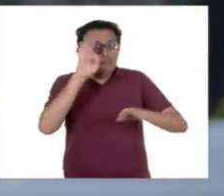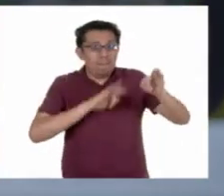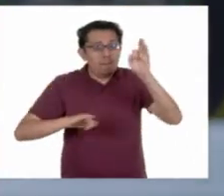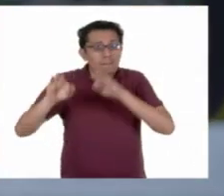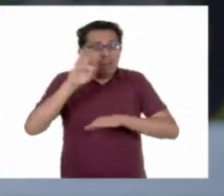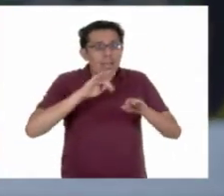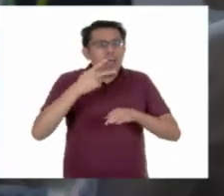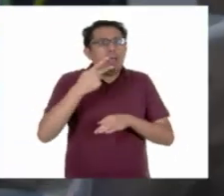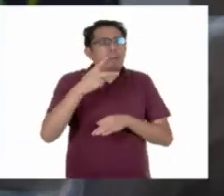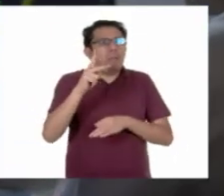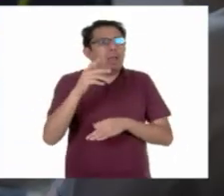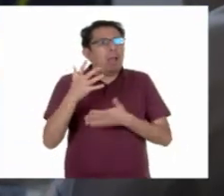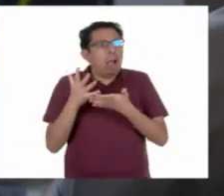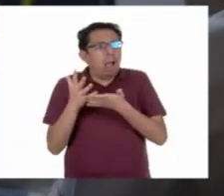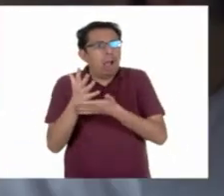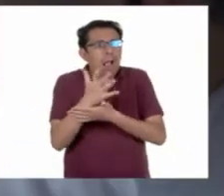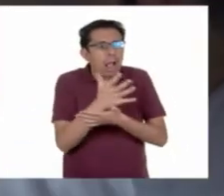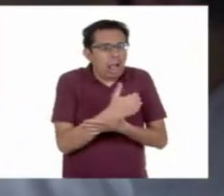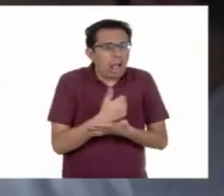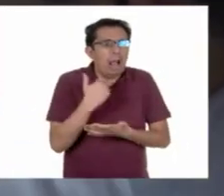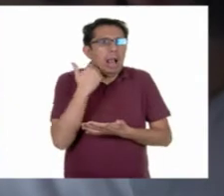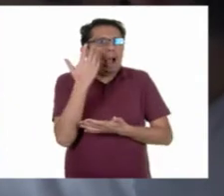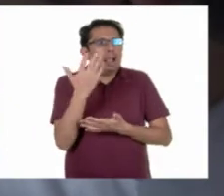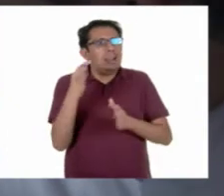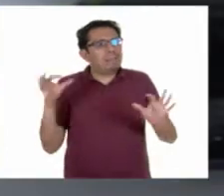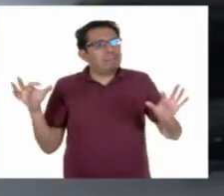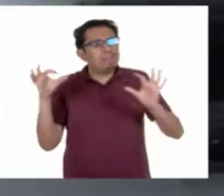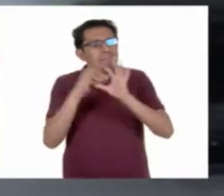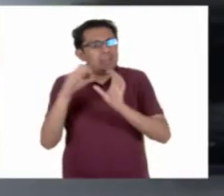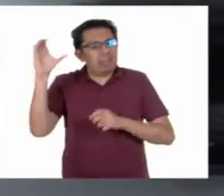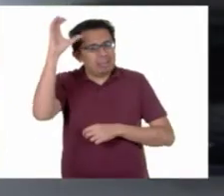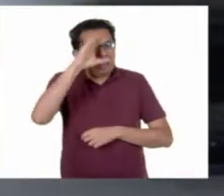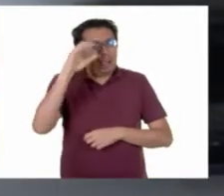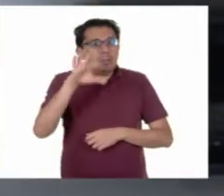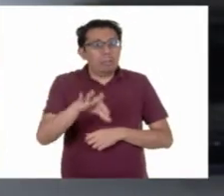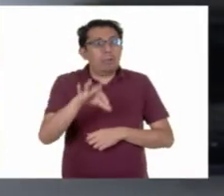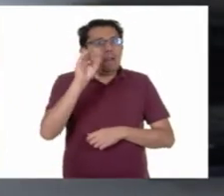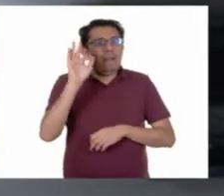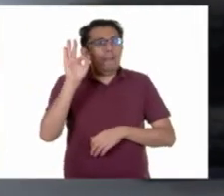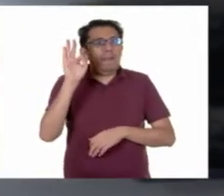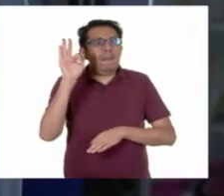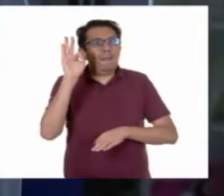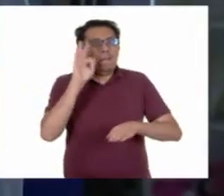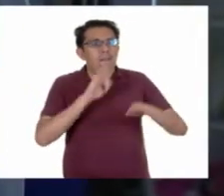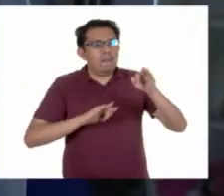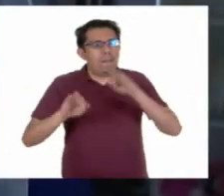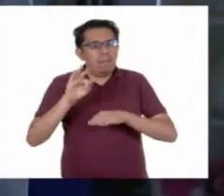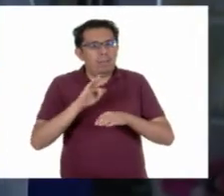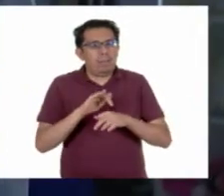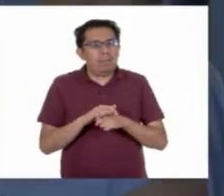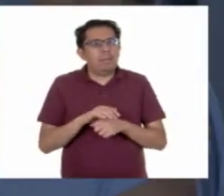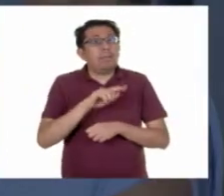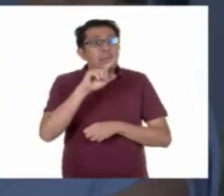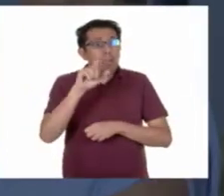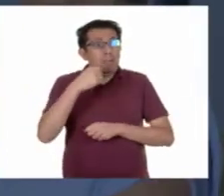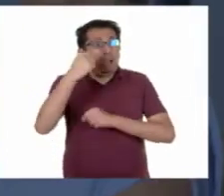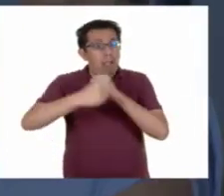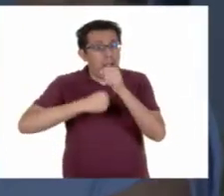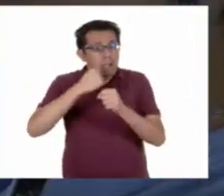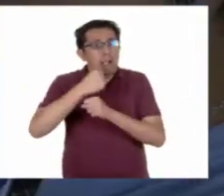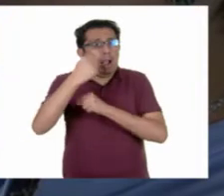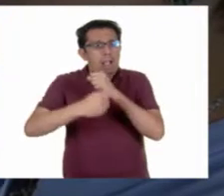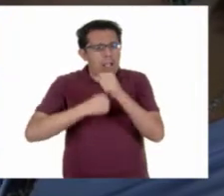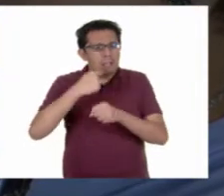fueron mis ganas de conectar con el lado humano de la ciencia lo que me llevó a estudiar física médica. 9. Después de muchos